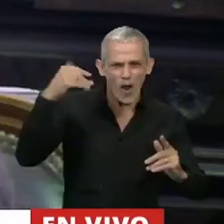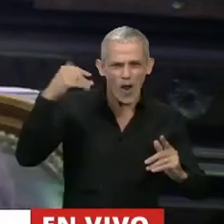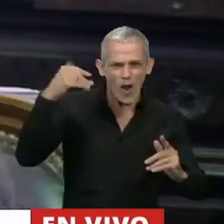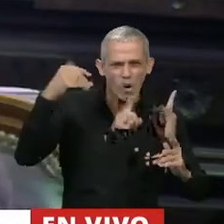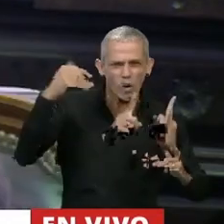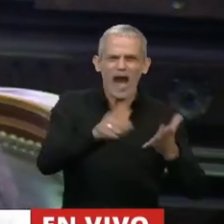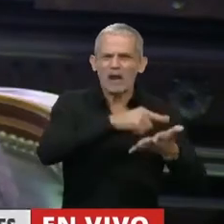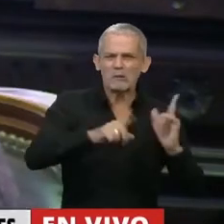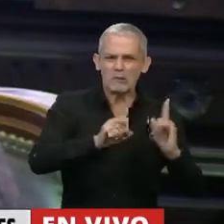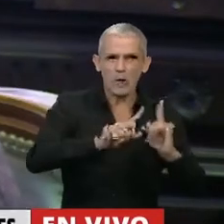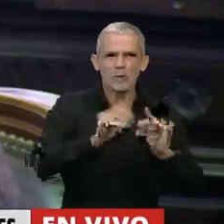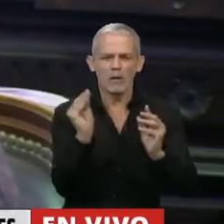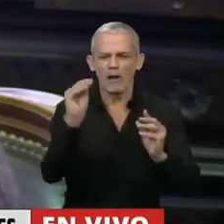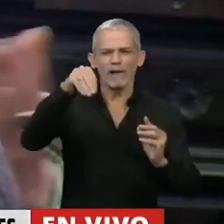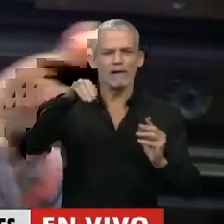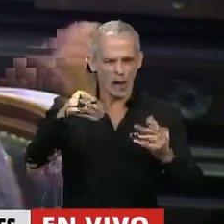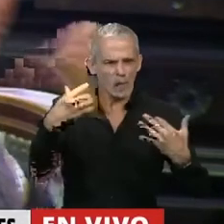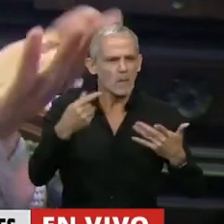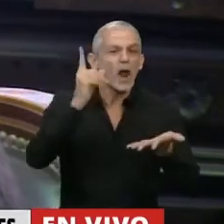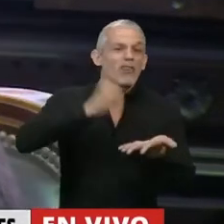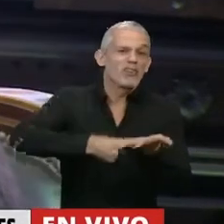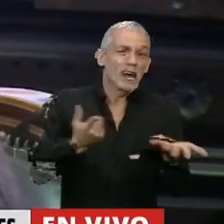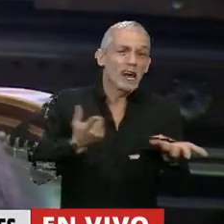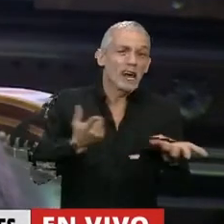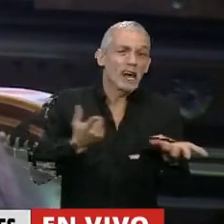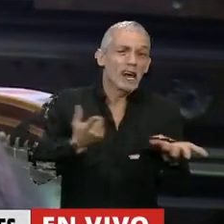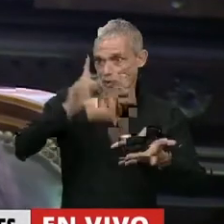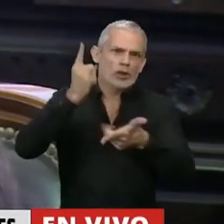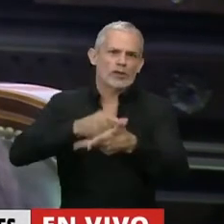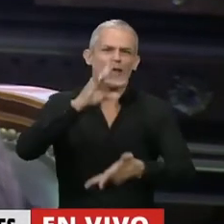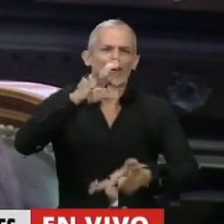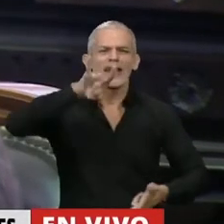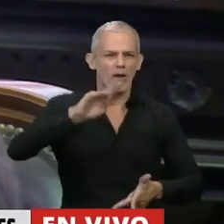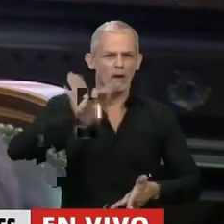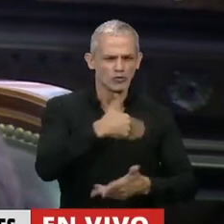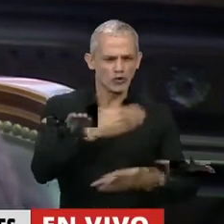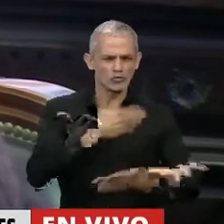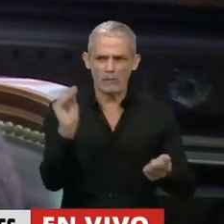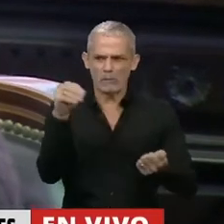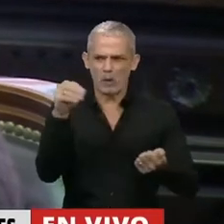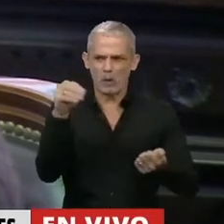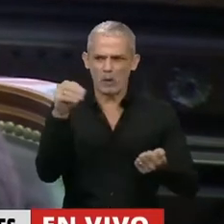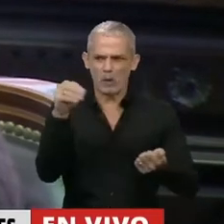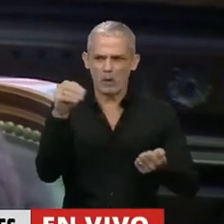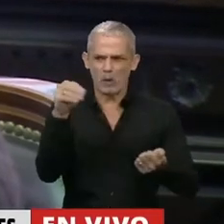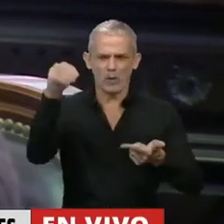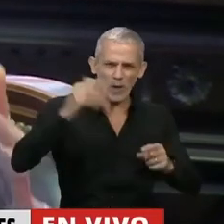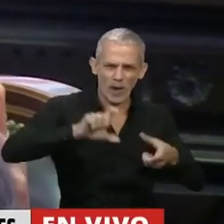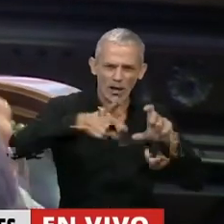dar algún tipo de plus por decreto que tanto se utiliza sino que justamente la suspensión,